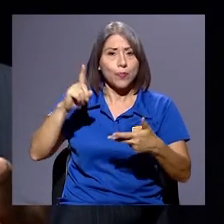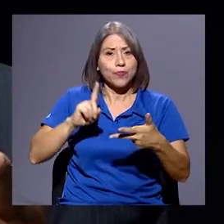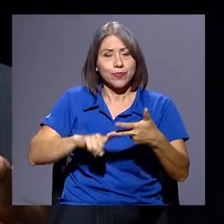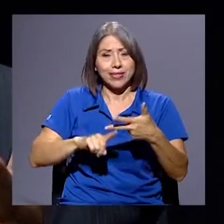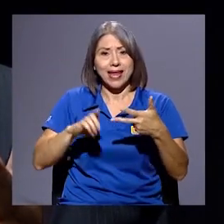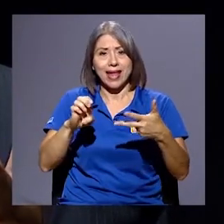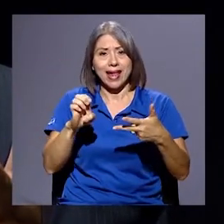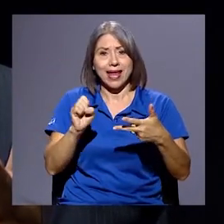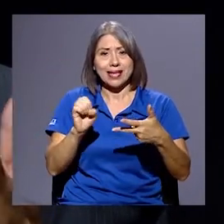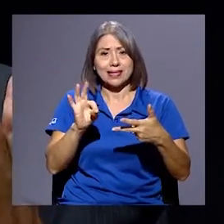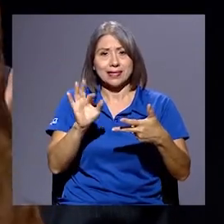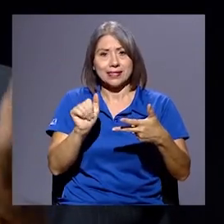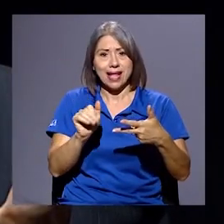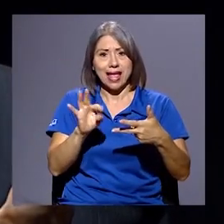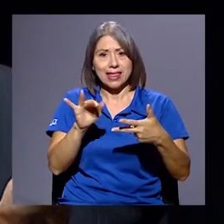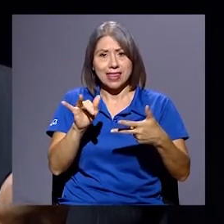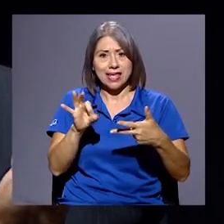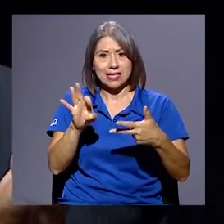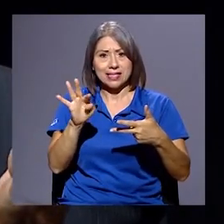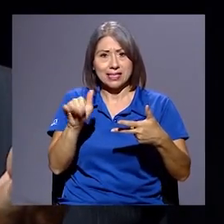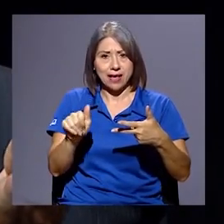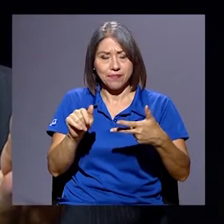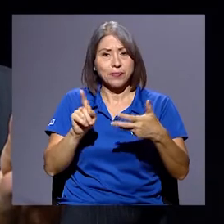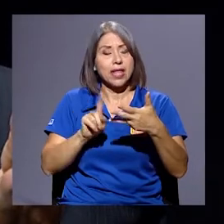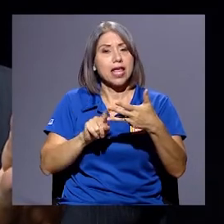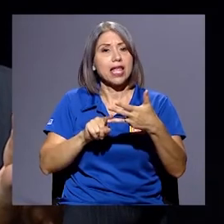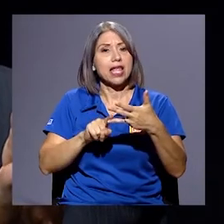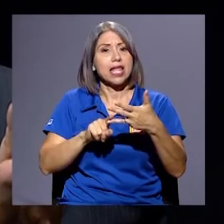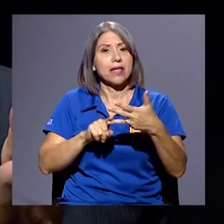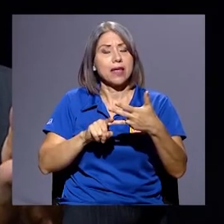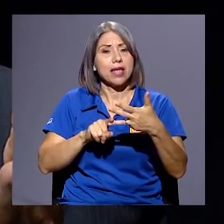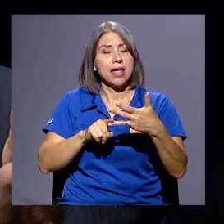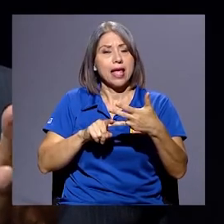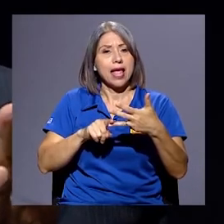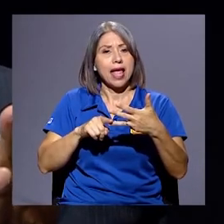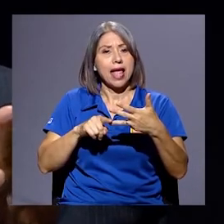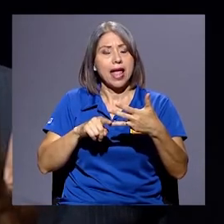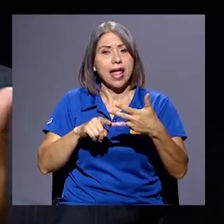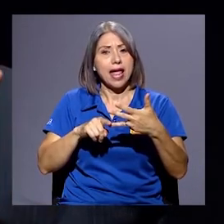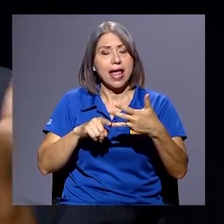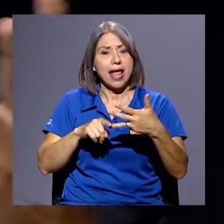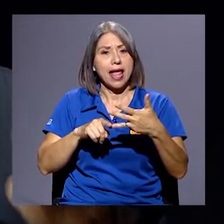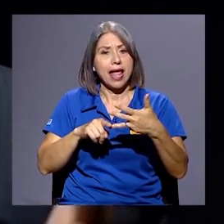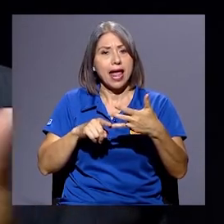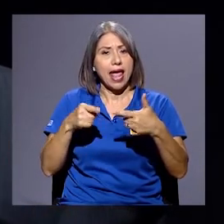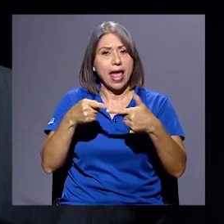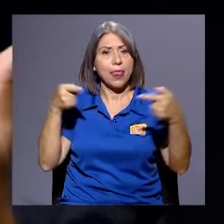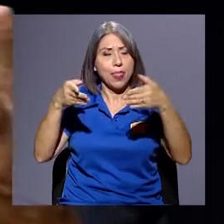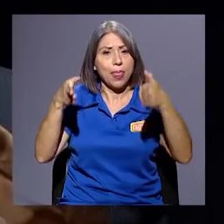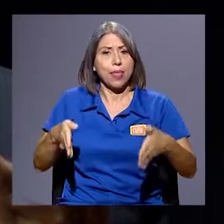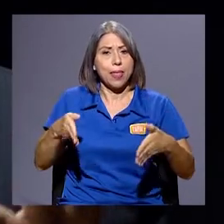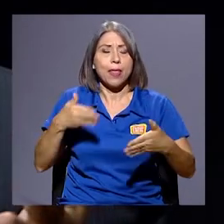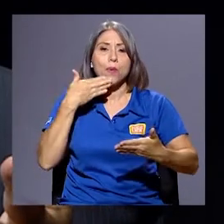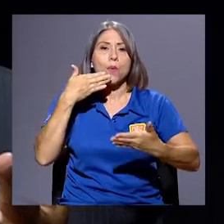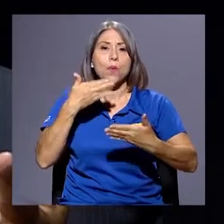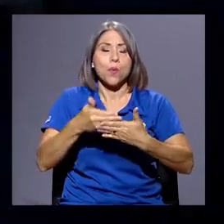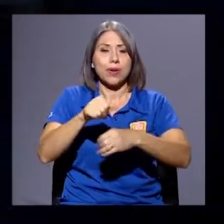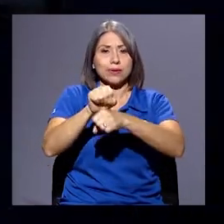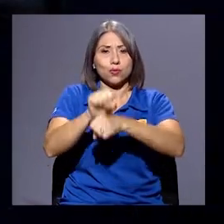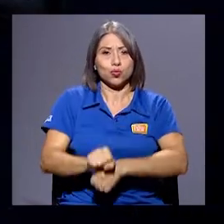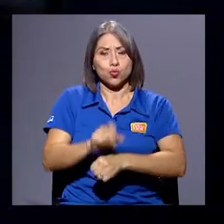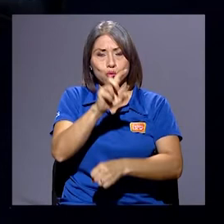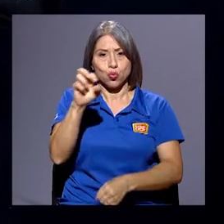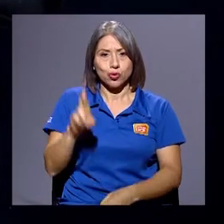estatista y a favor y enemigo de las buenas costumbres en Costa Rica.